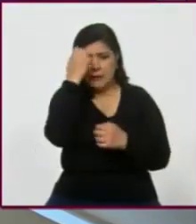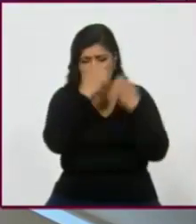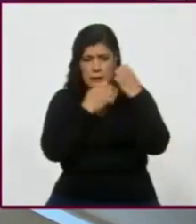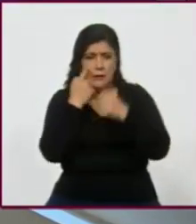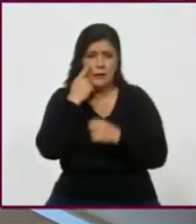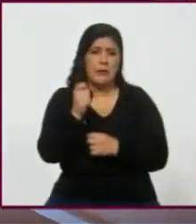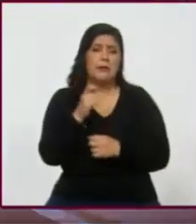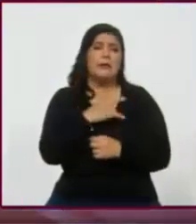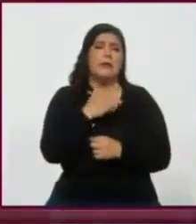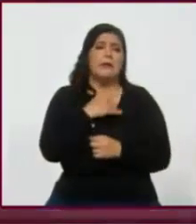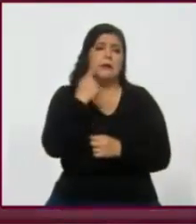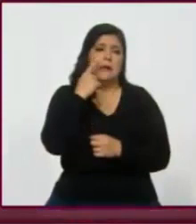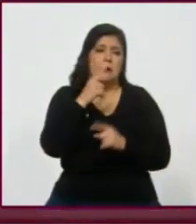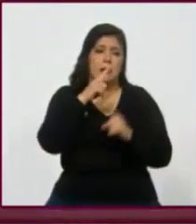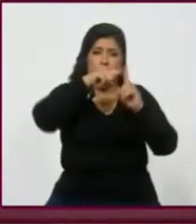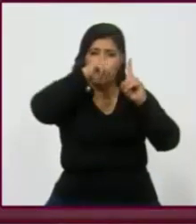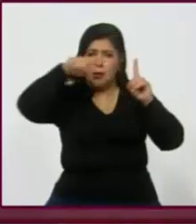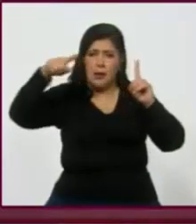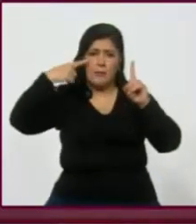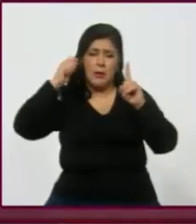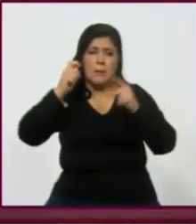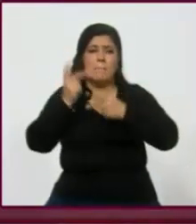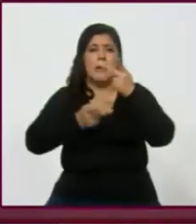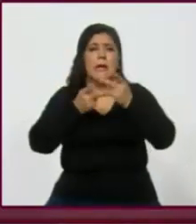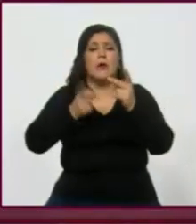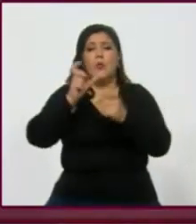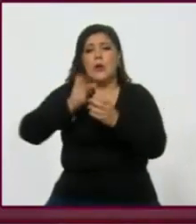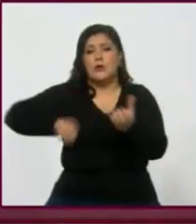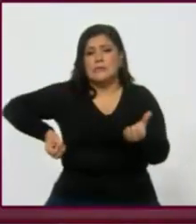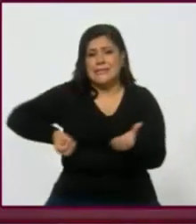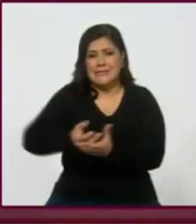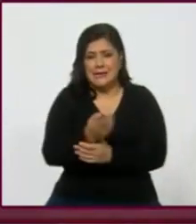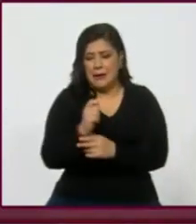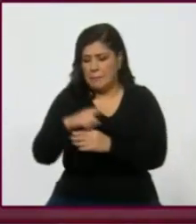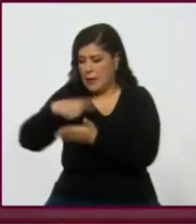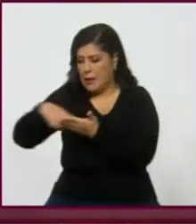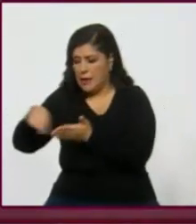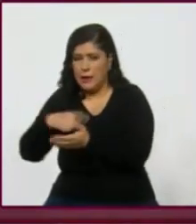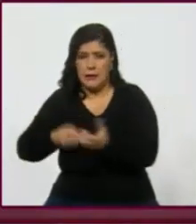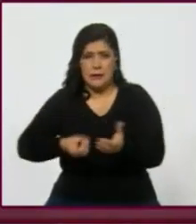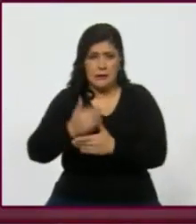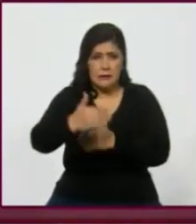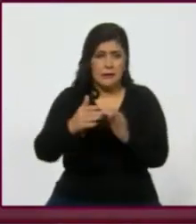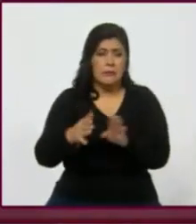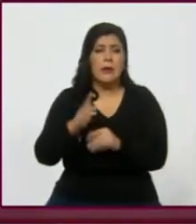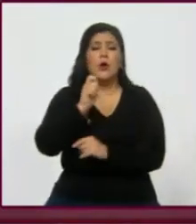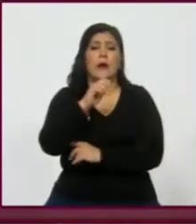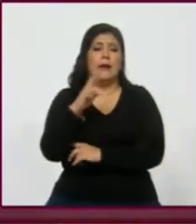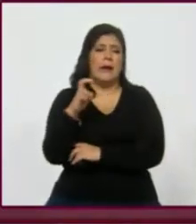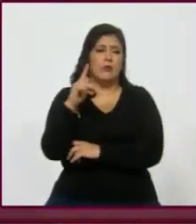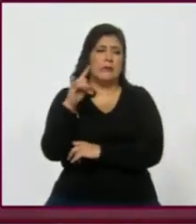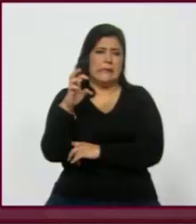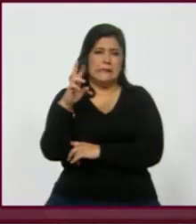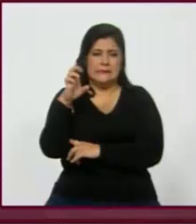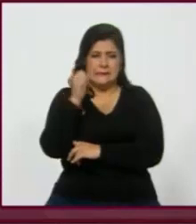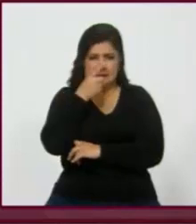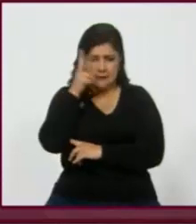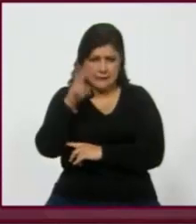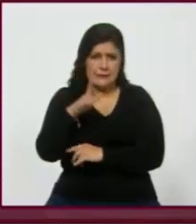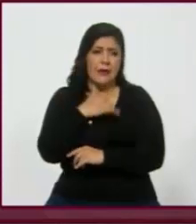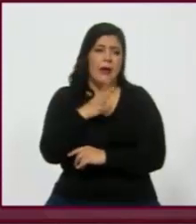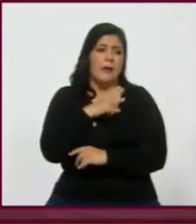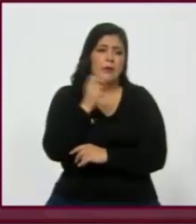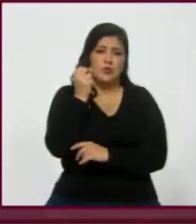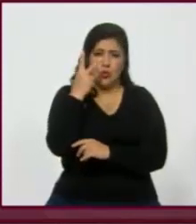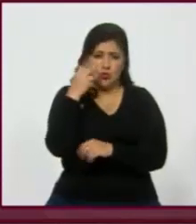demográficos. Estas fueron las encuestas de salida que se publicaron. Este es con el que salimos nosotros, con Reuters. Si ves, nuevamente tenemos estos dos números